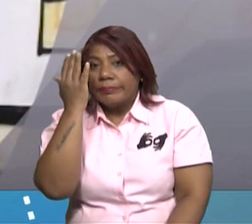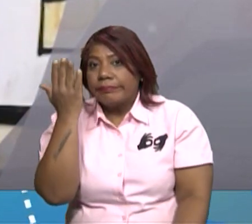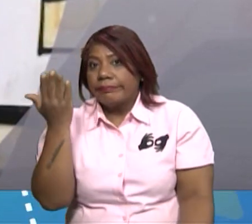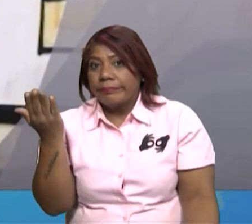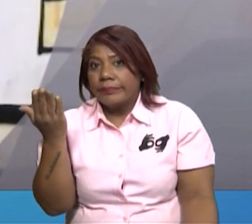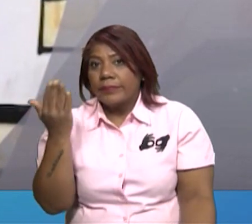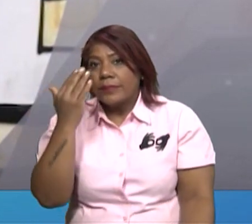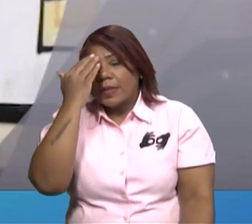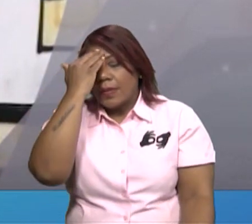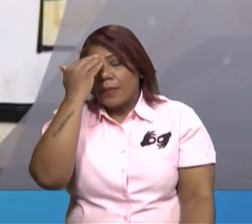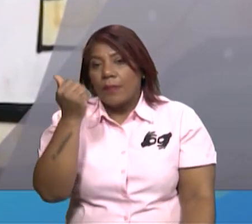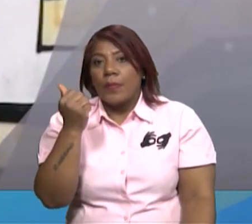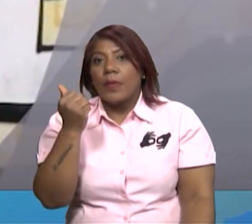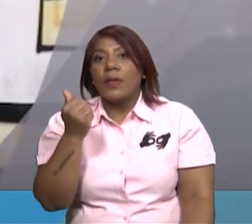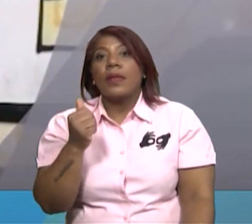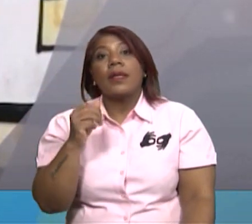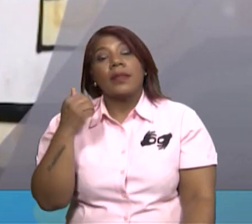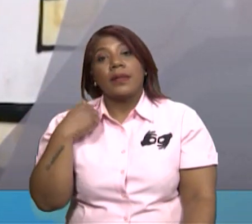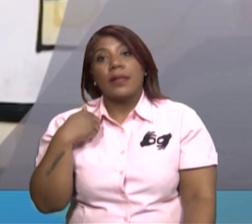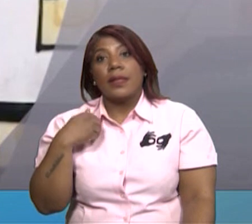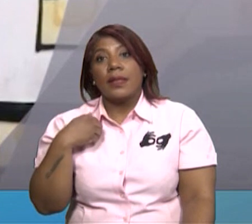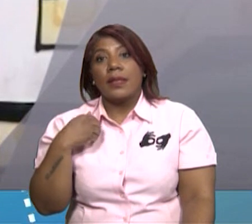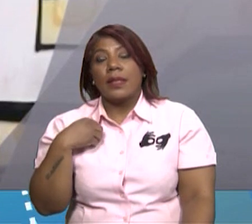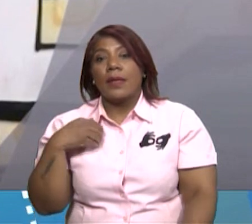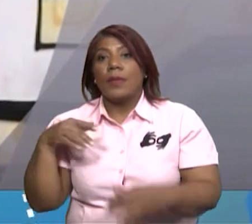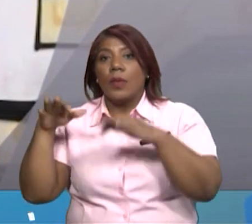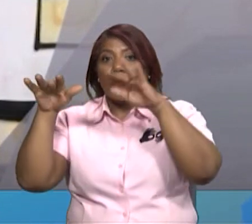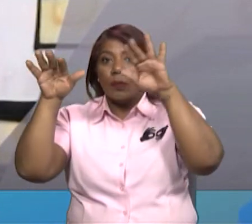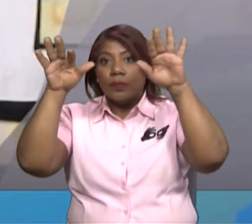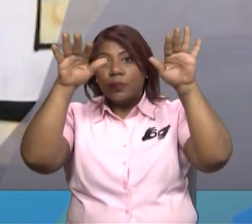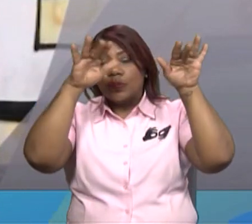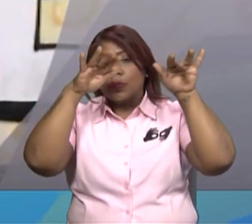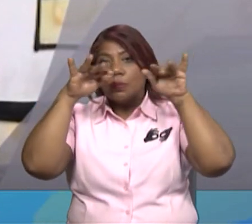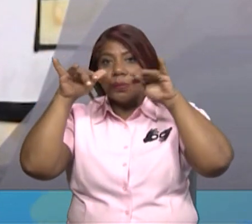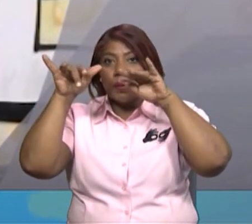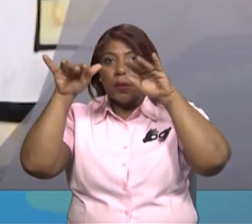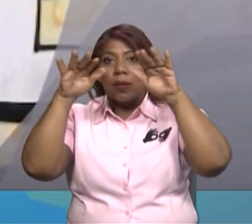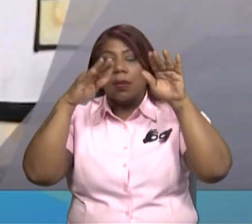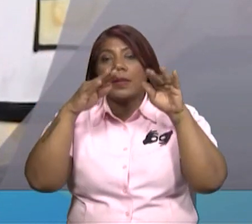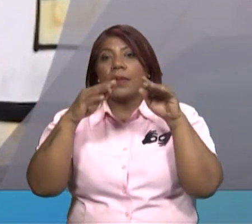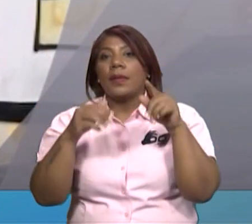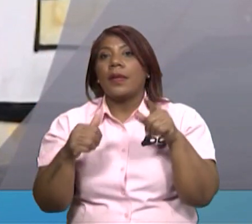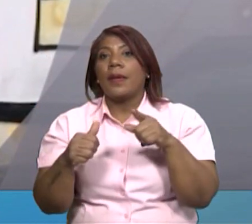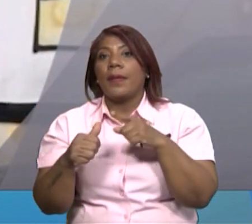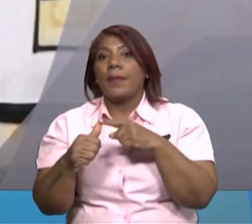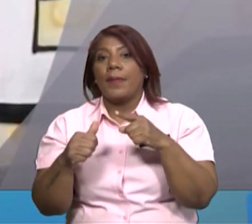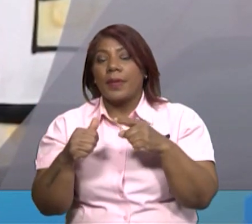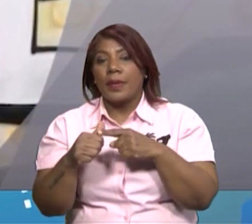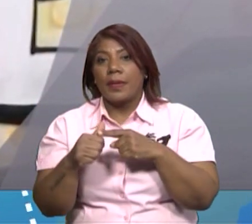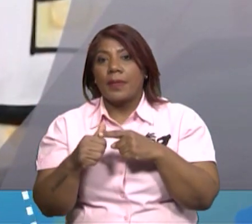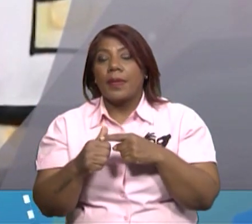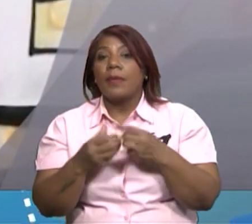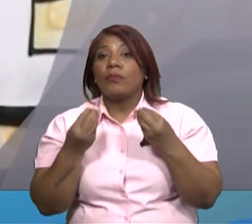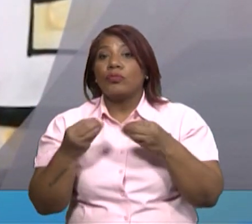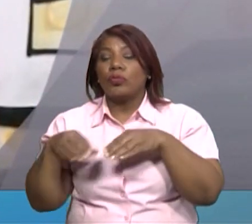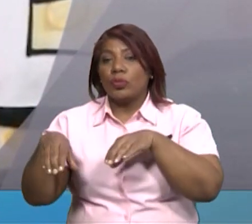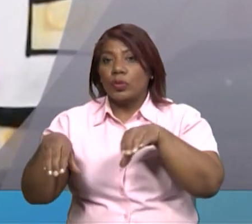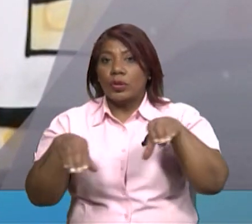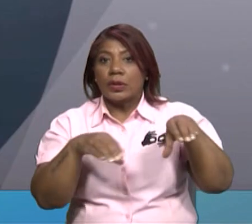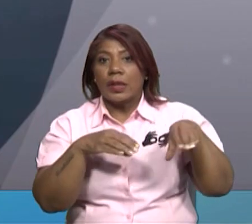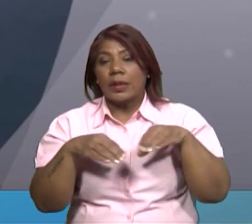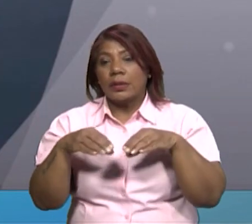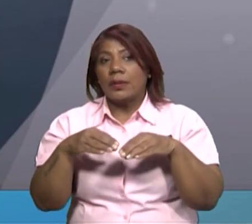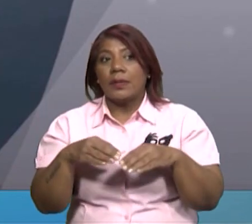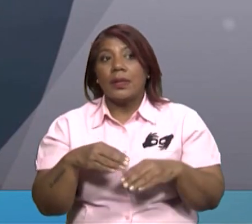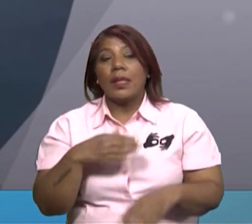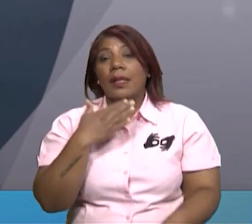a ella es porque los ecosistemas están viendo deteriorados principalmente a causa de las actividades antrópicas.